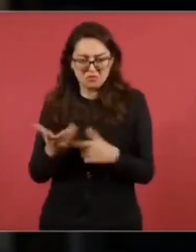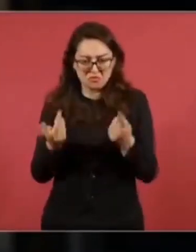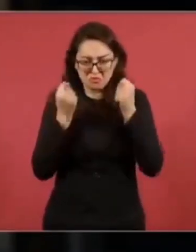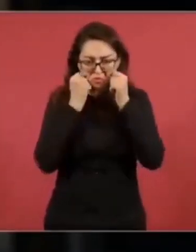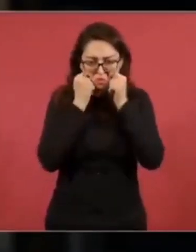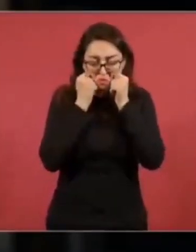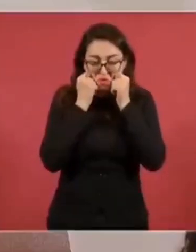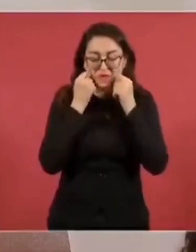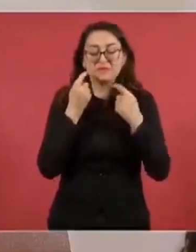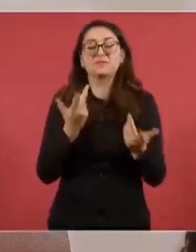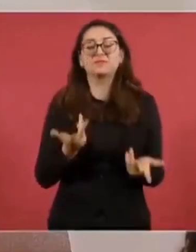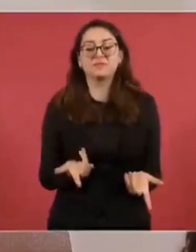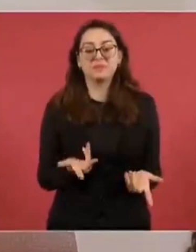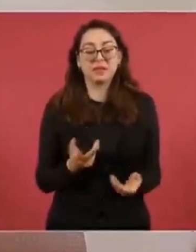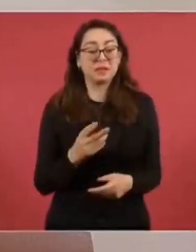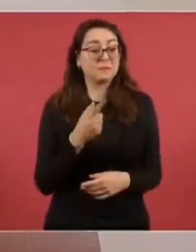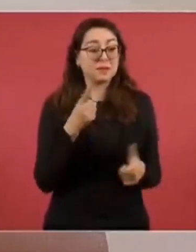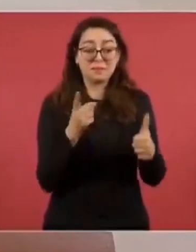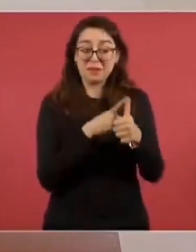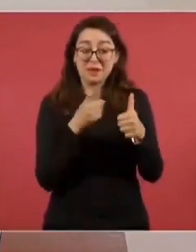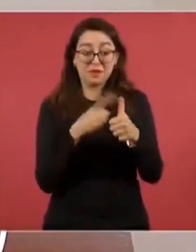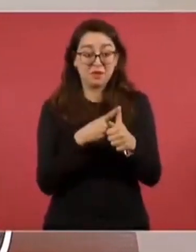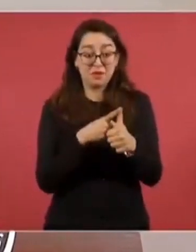protección de datos… No, que de eso está la libertad.